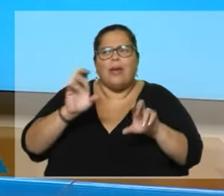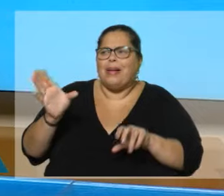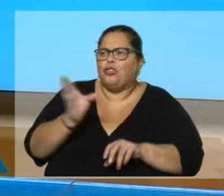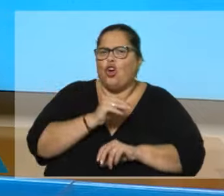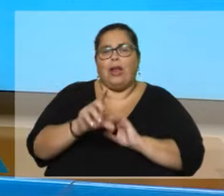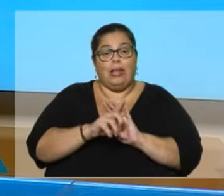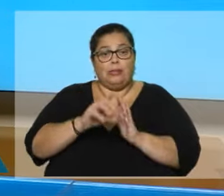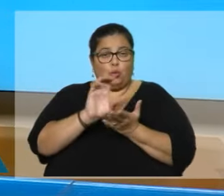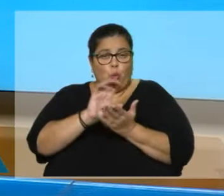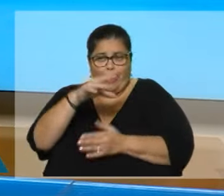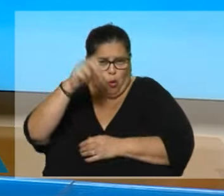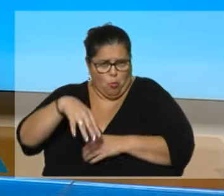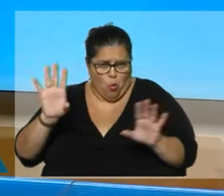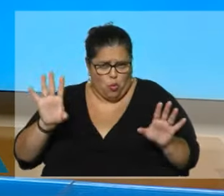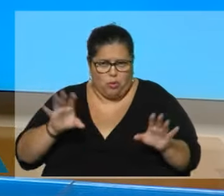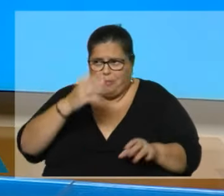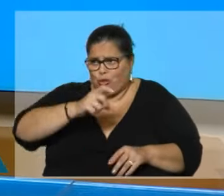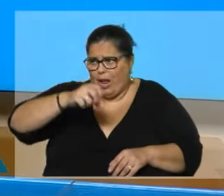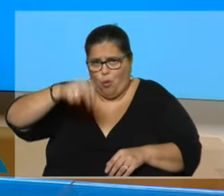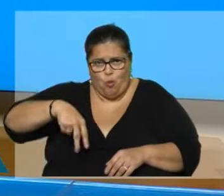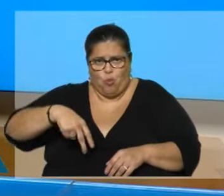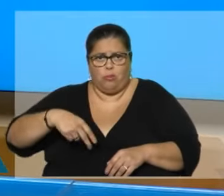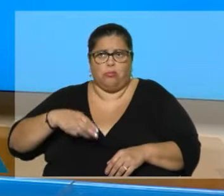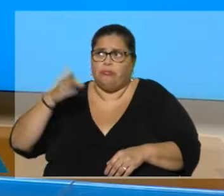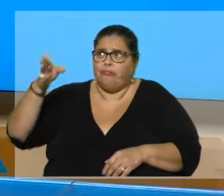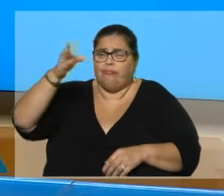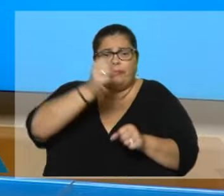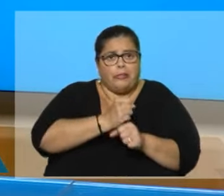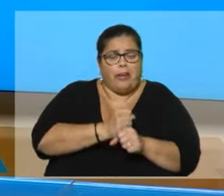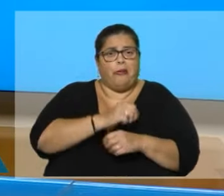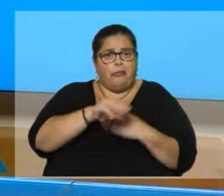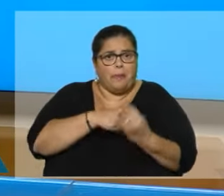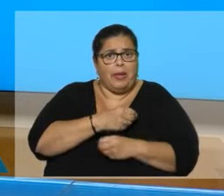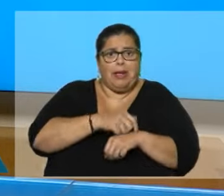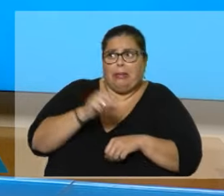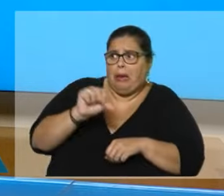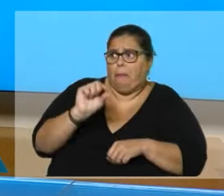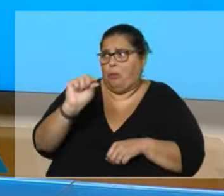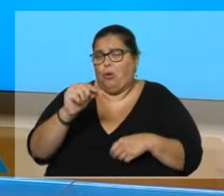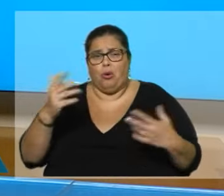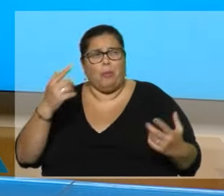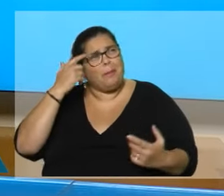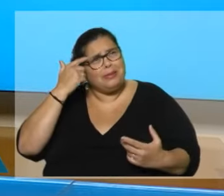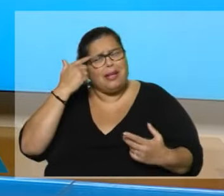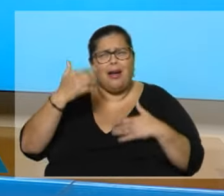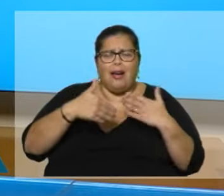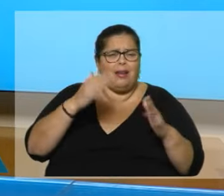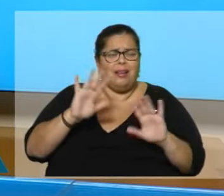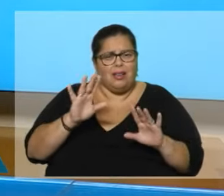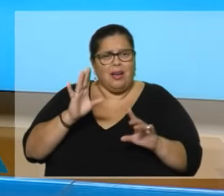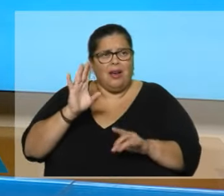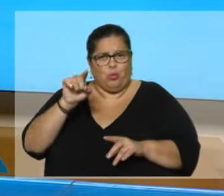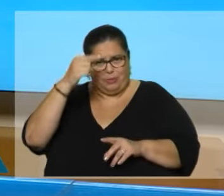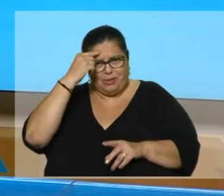El ciudadano común, estoy hablando. El que va a trabajar todos los días, el que se esfuerza por su familia, el que no tiene tiempo a veces para ponerse a pensar sobre todos los